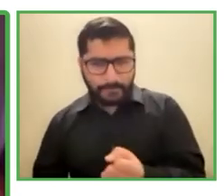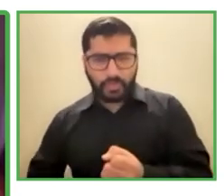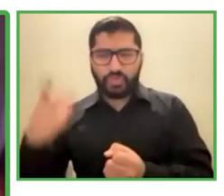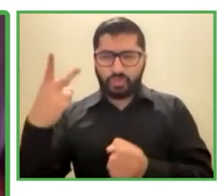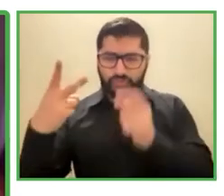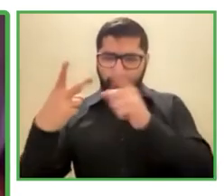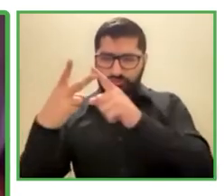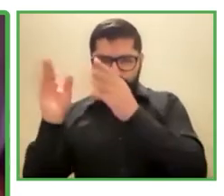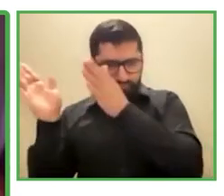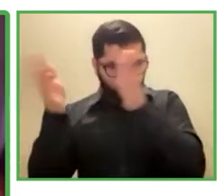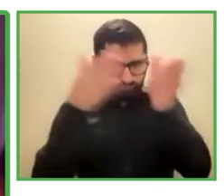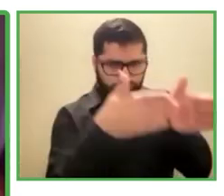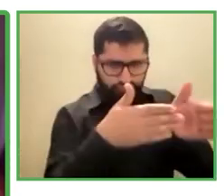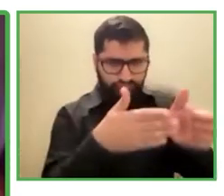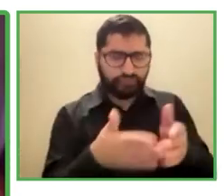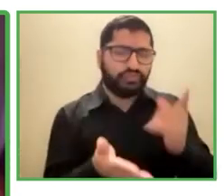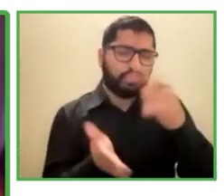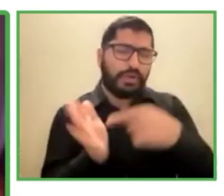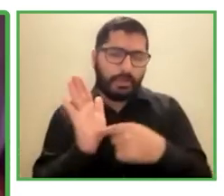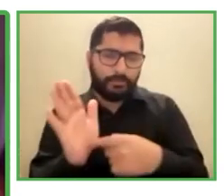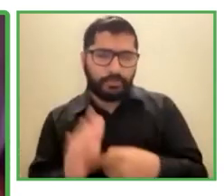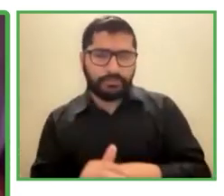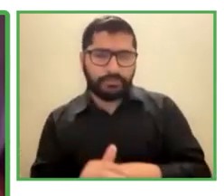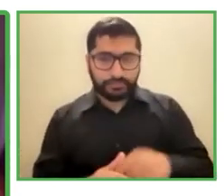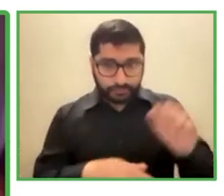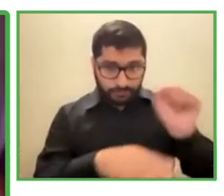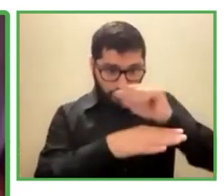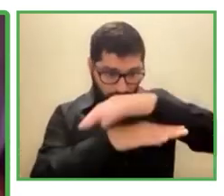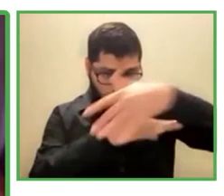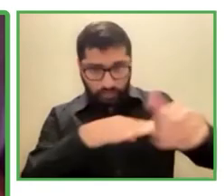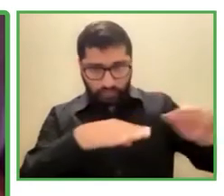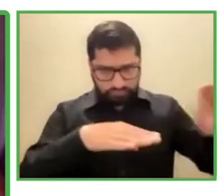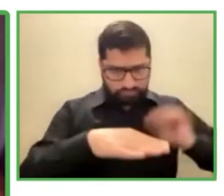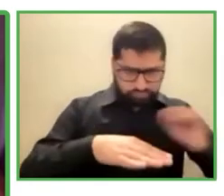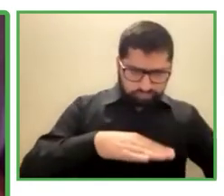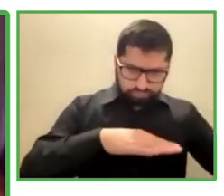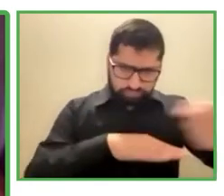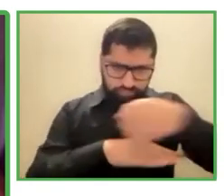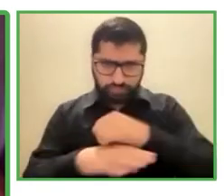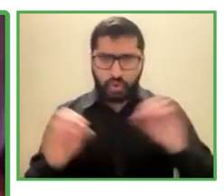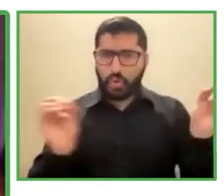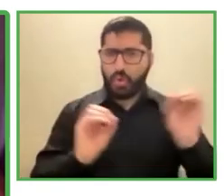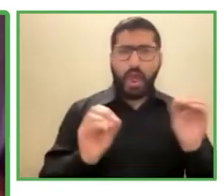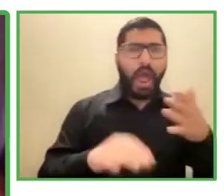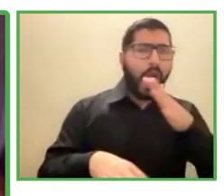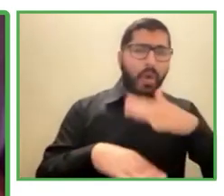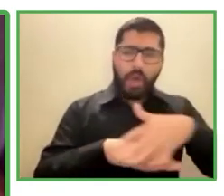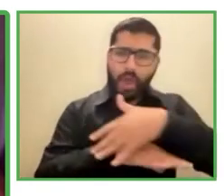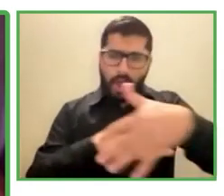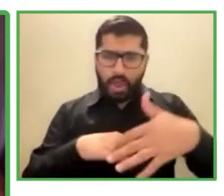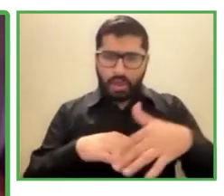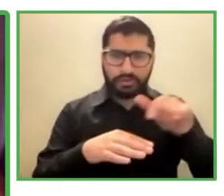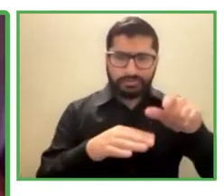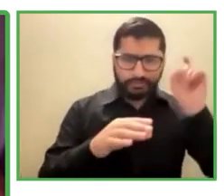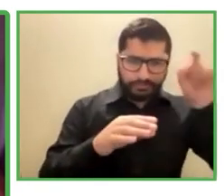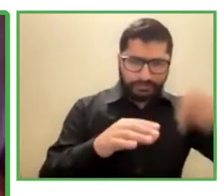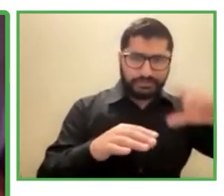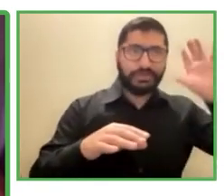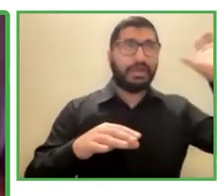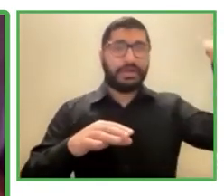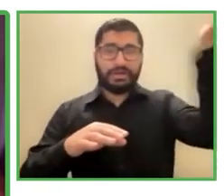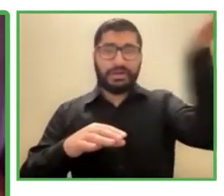eso es una gracia digamos y de ahí viene la ecología es un producto que fabricamos nosotros también y